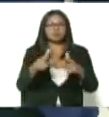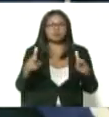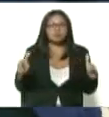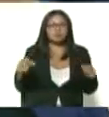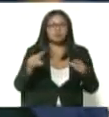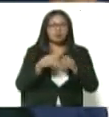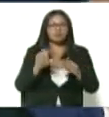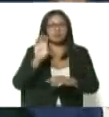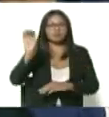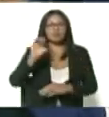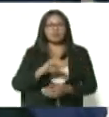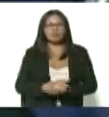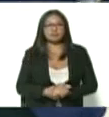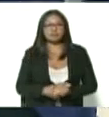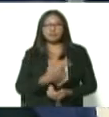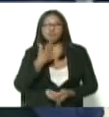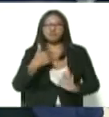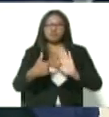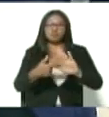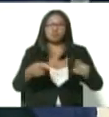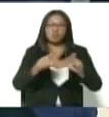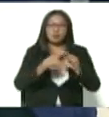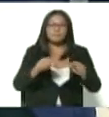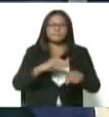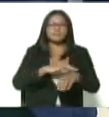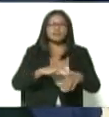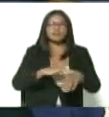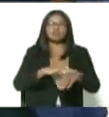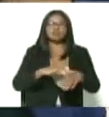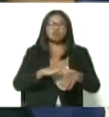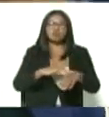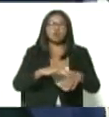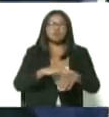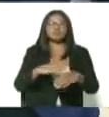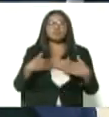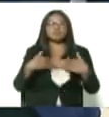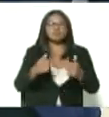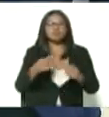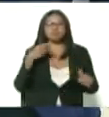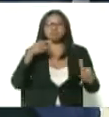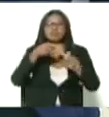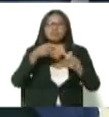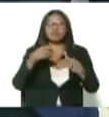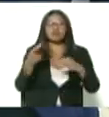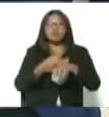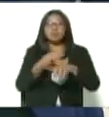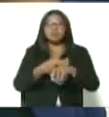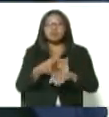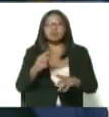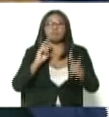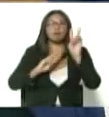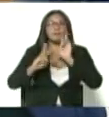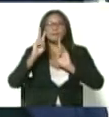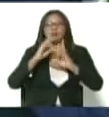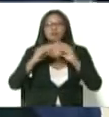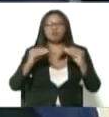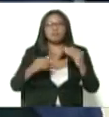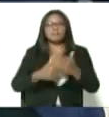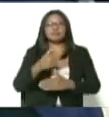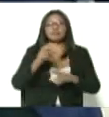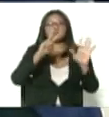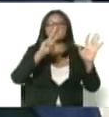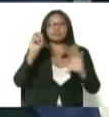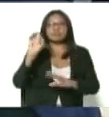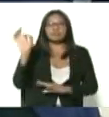resto del país destacaba también el ministro Carlos Alvarado que la meta del gobierno bolivariano es precisamente la inmunización de más del 70